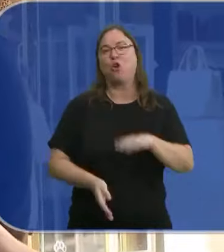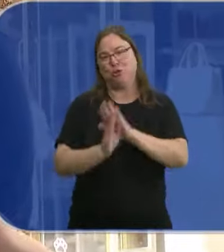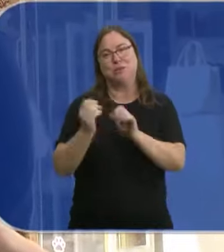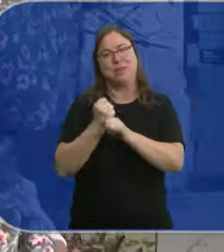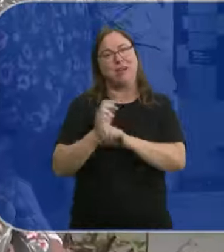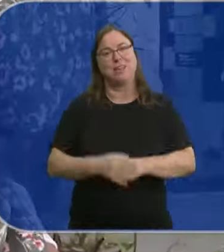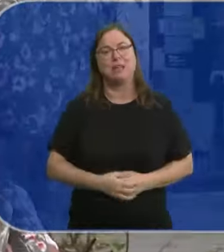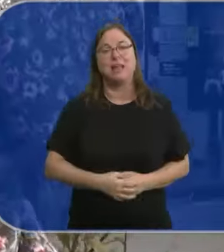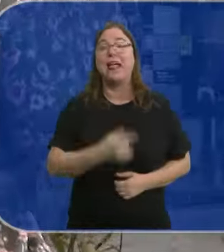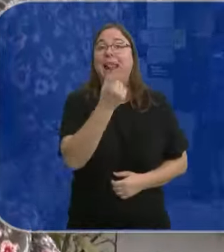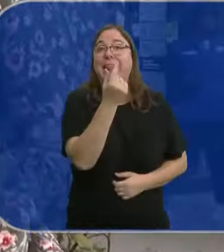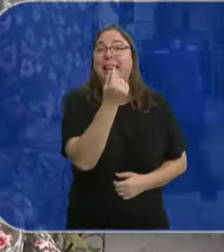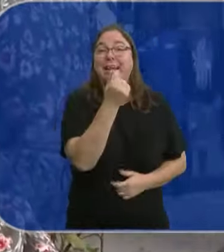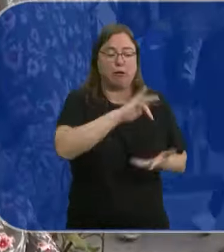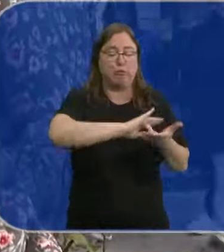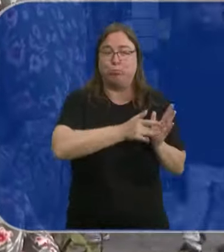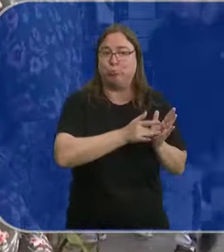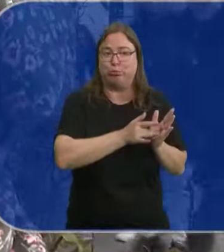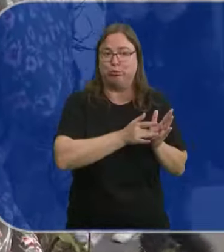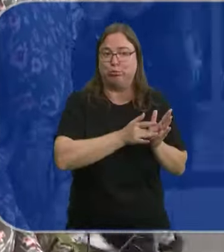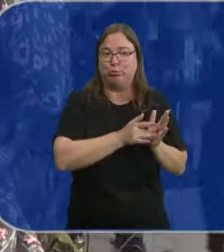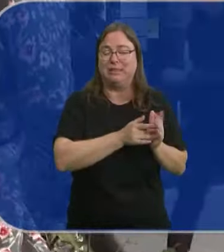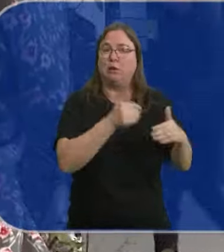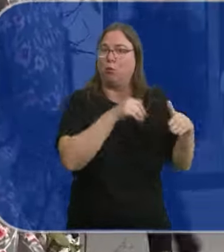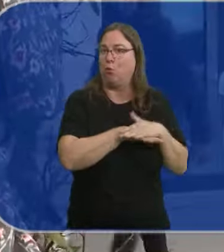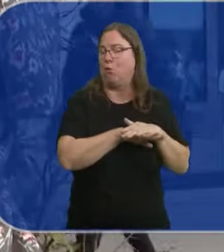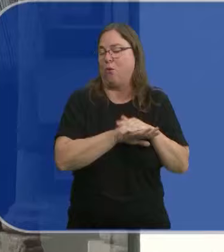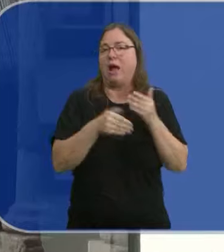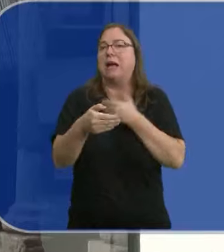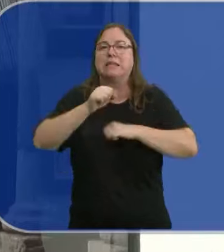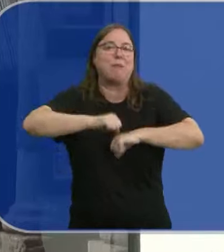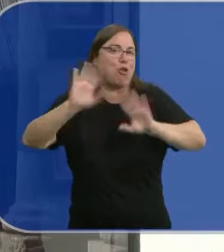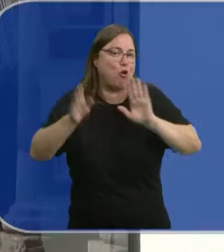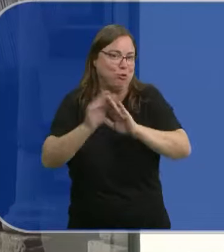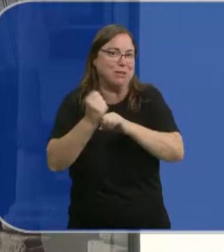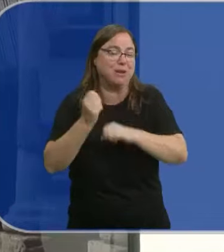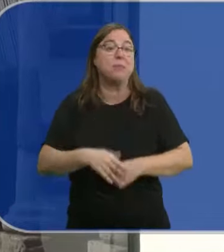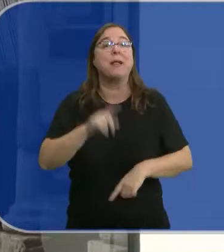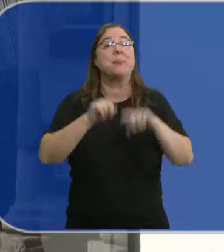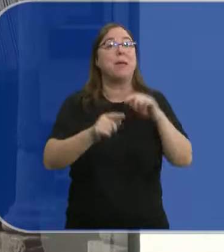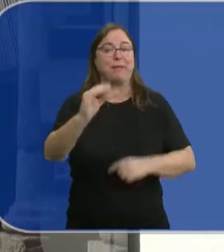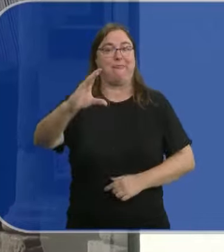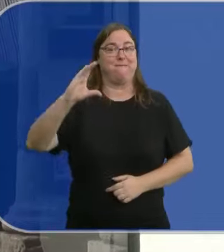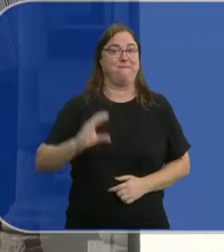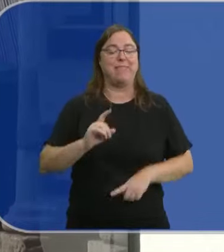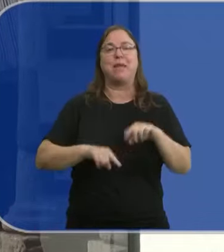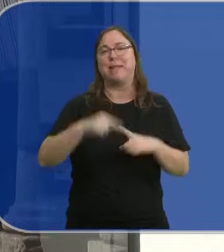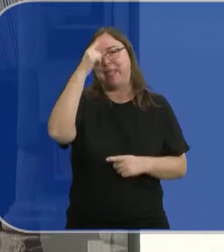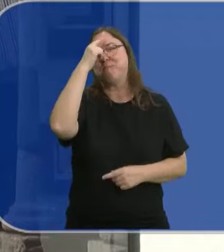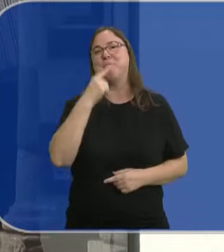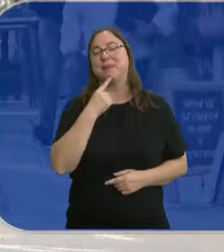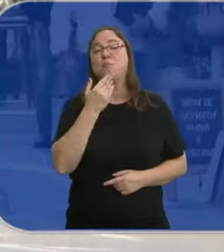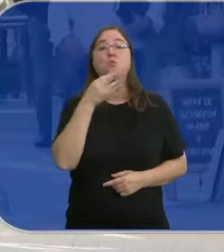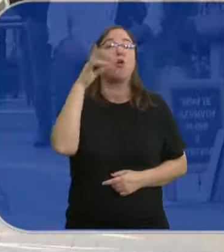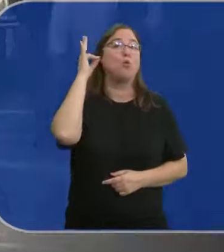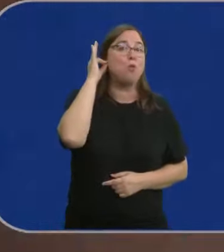así que seguiríamos trabajando. El dinero se acaba de rápido y así se acumula y ya está la vejez. Todo depende del premio y también del perfil. Por